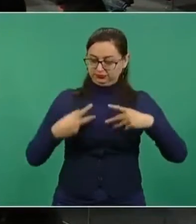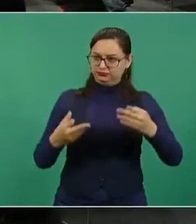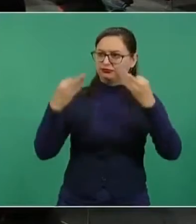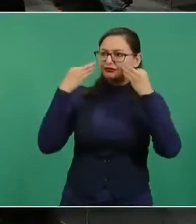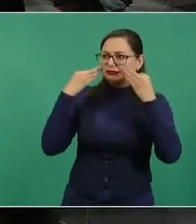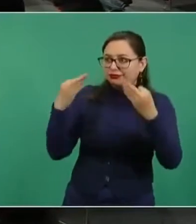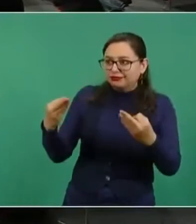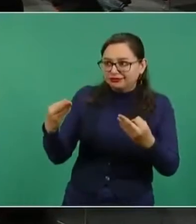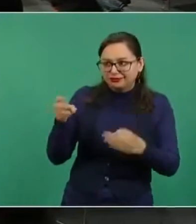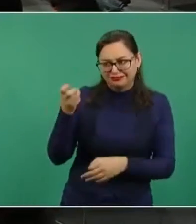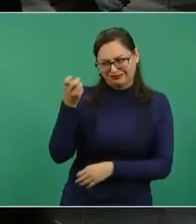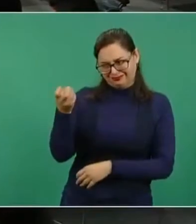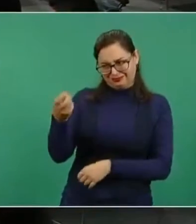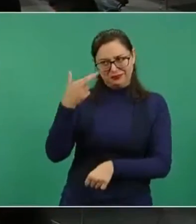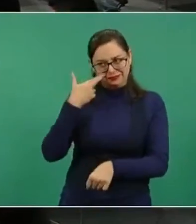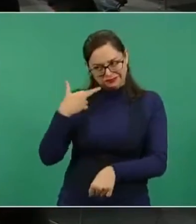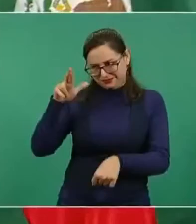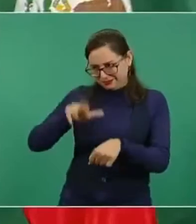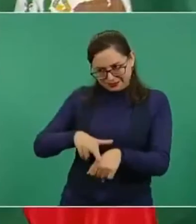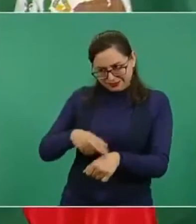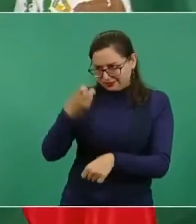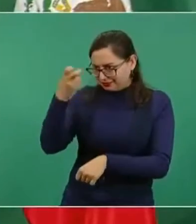están robando, están saqueando,